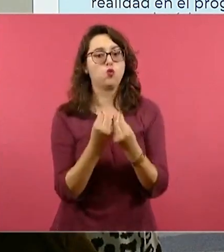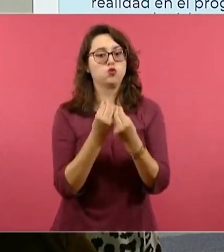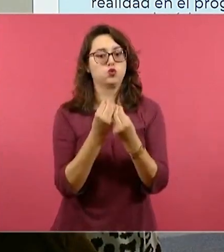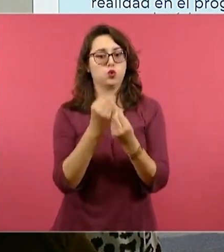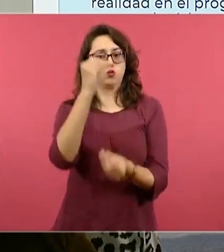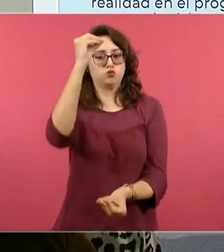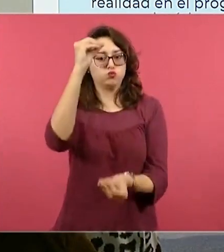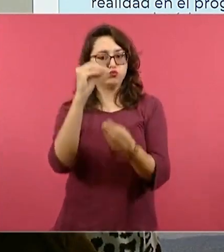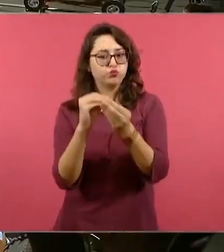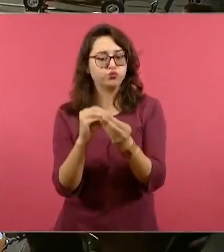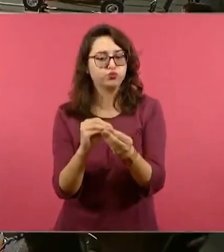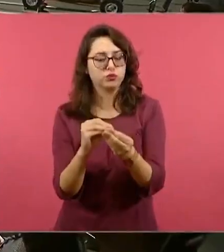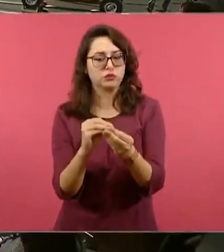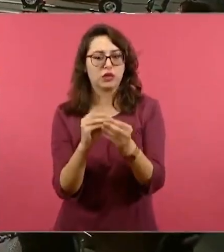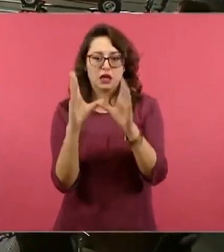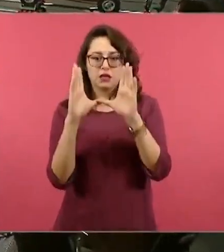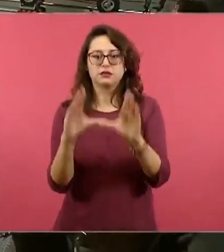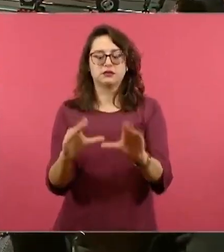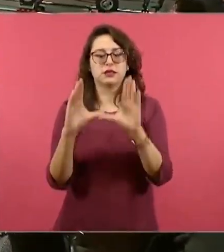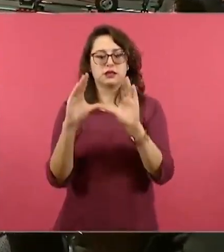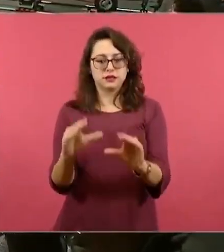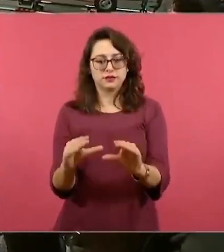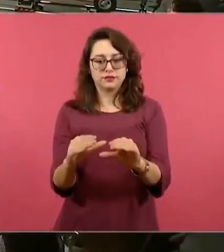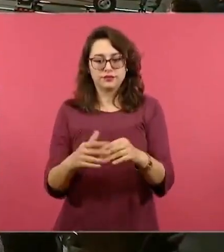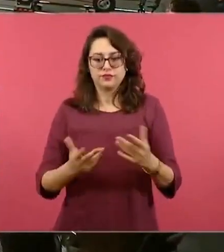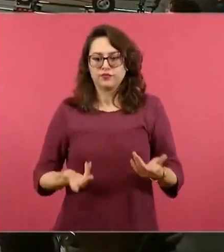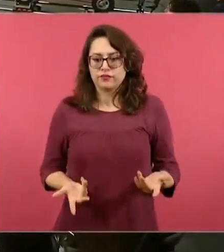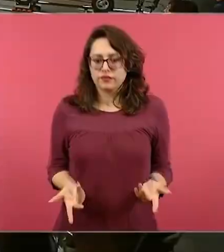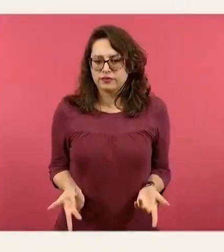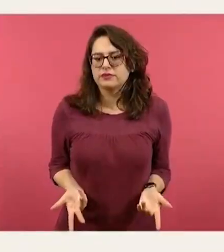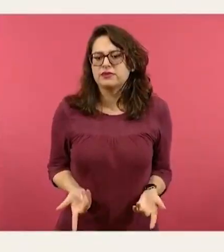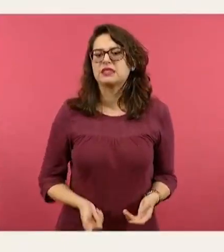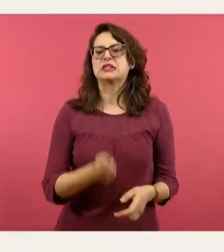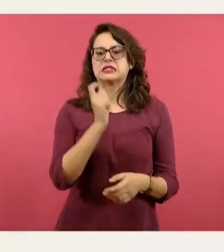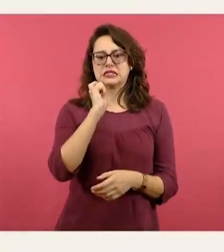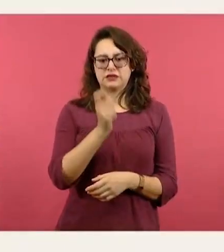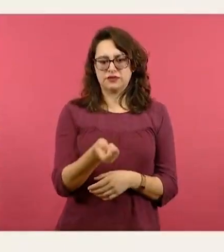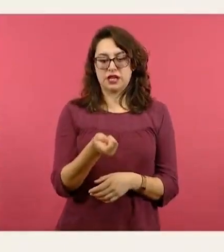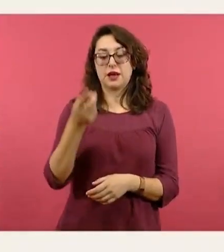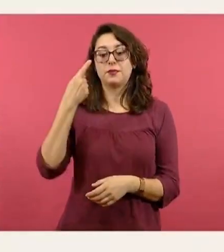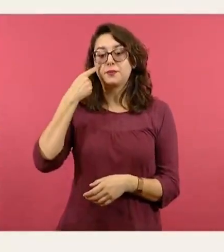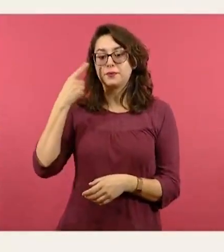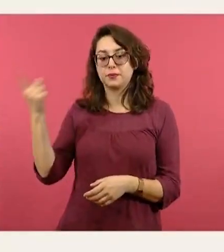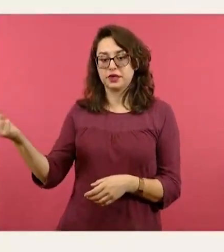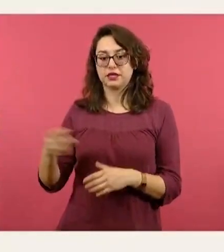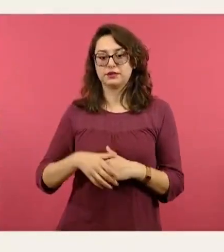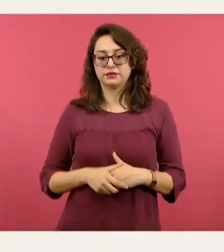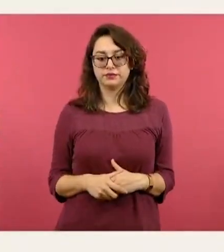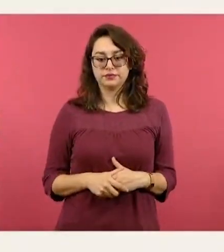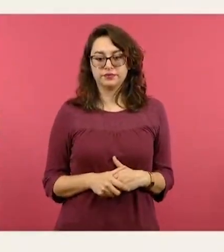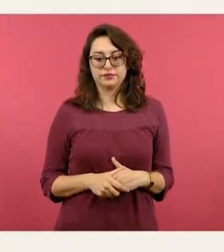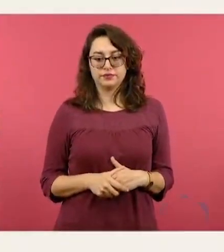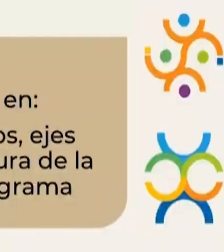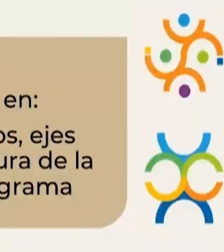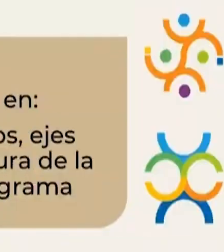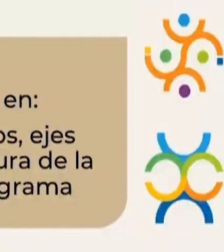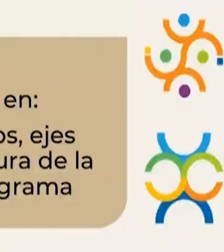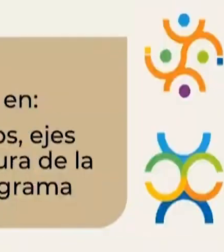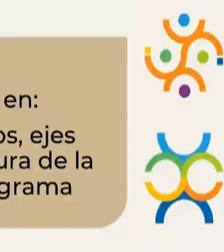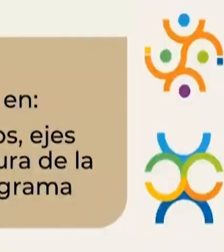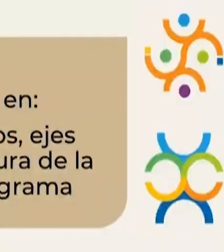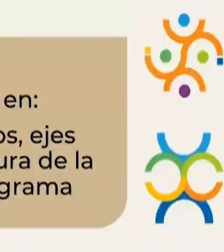integración curricular, es decir, va a haber elementos que se van a relacionar. ¿Cuáles son esos elementos?